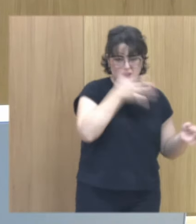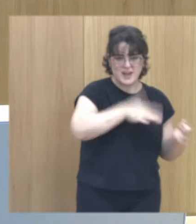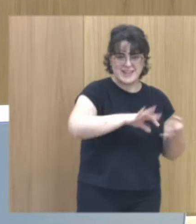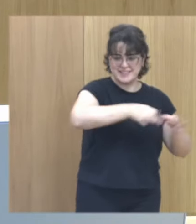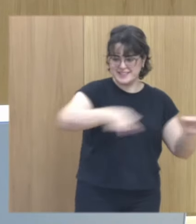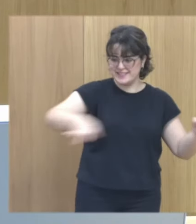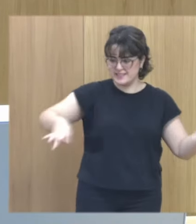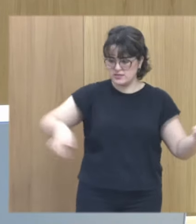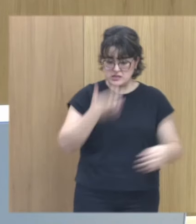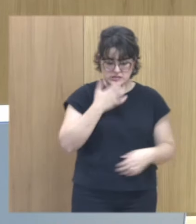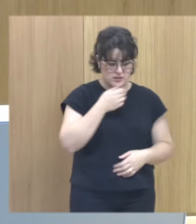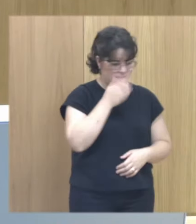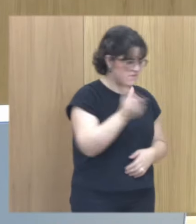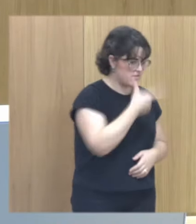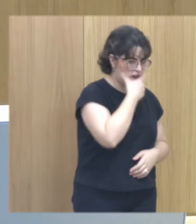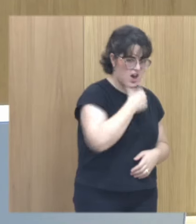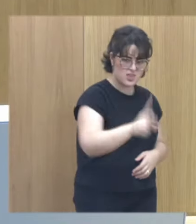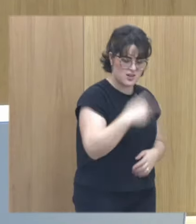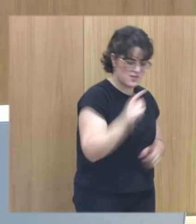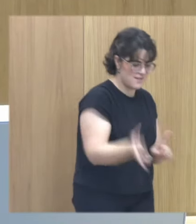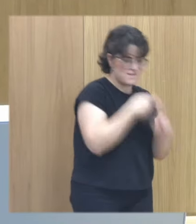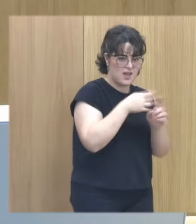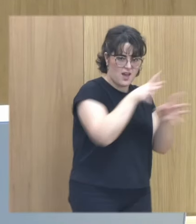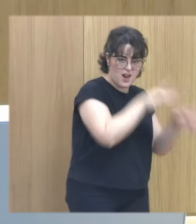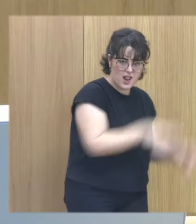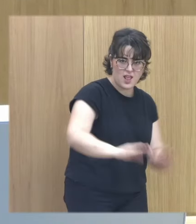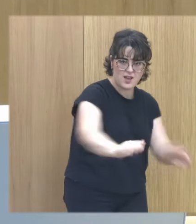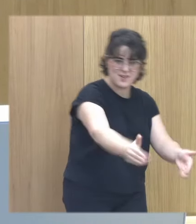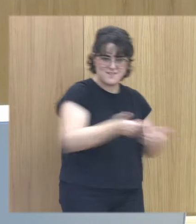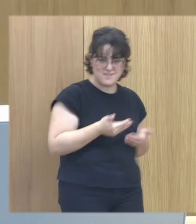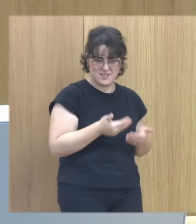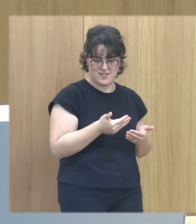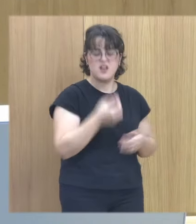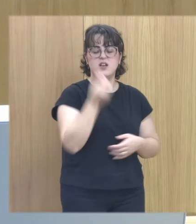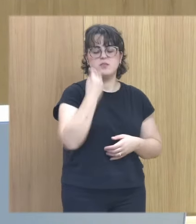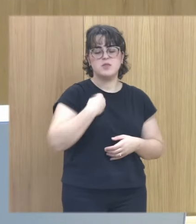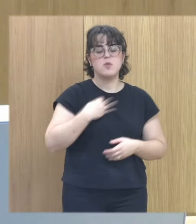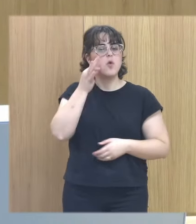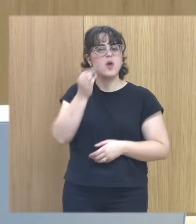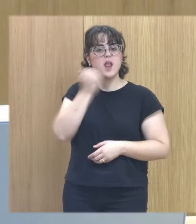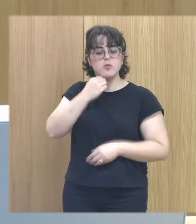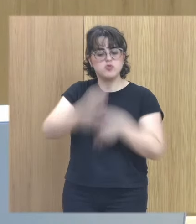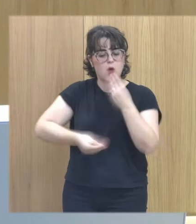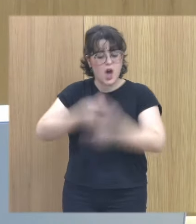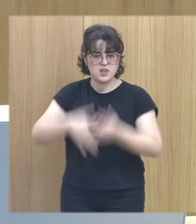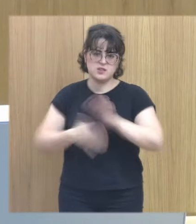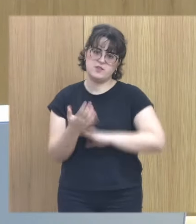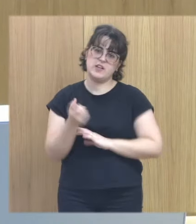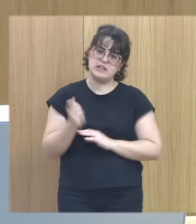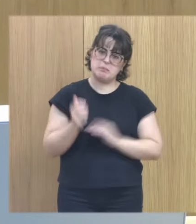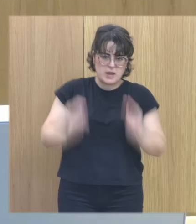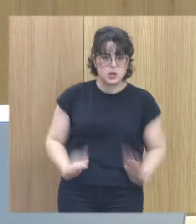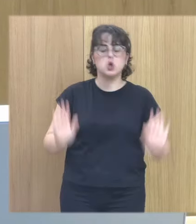coge a los que más fácil les resulta y el abuso por parte de mujeres que es menos frecuente